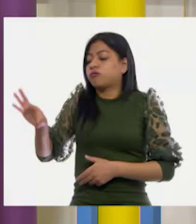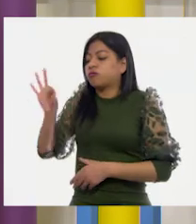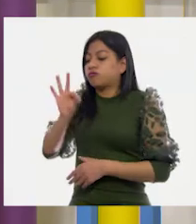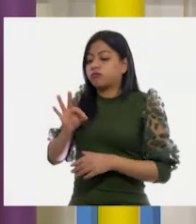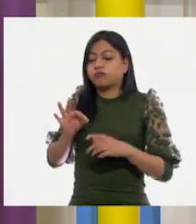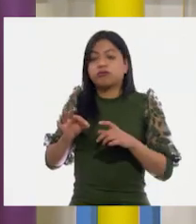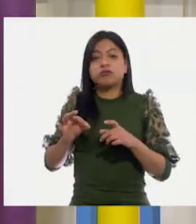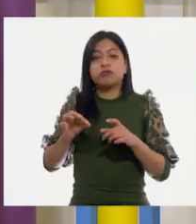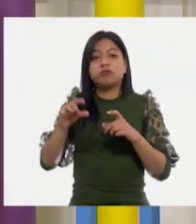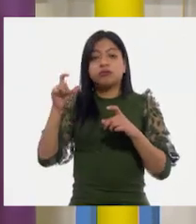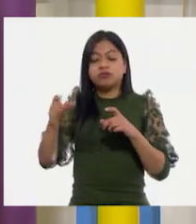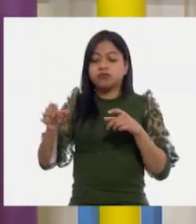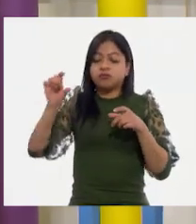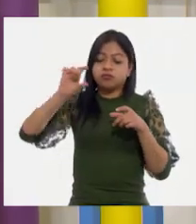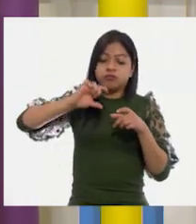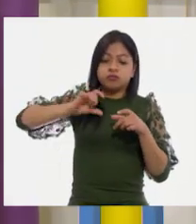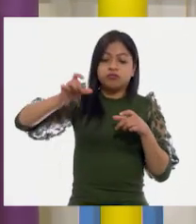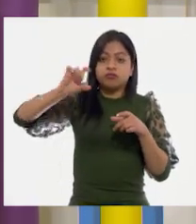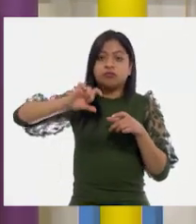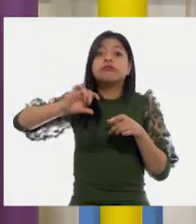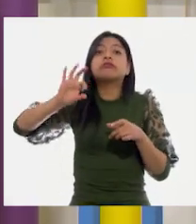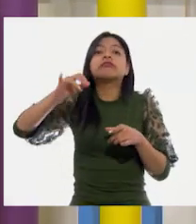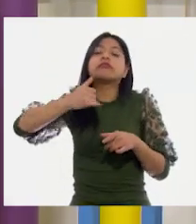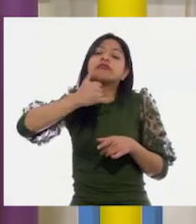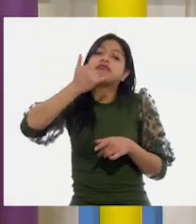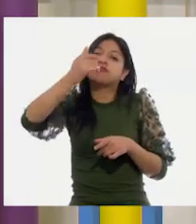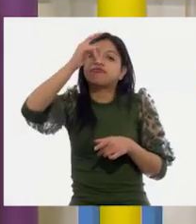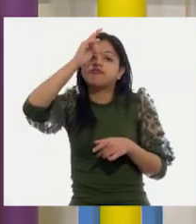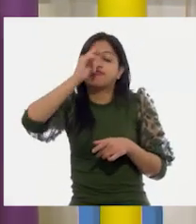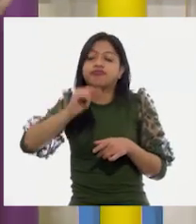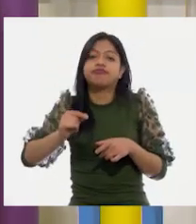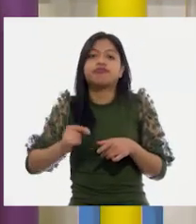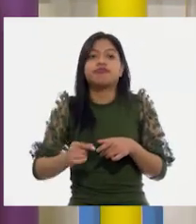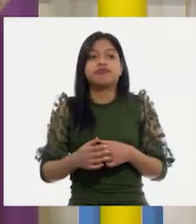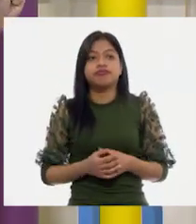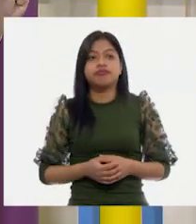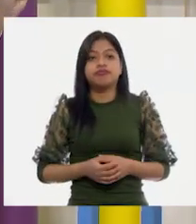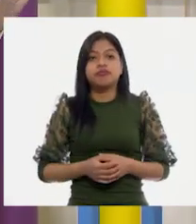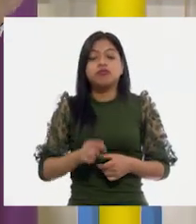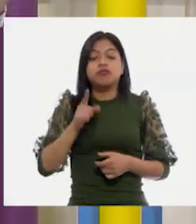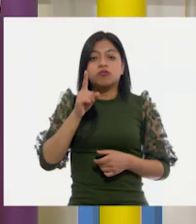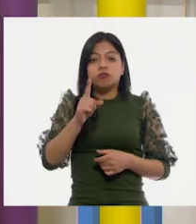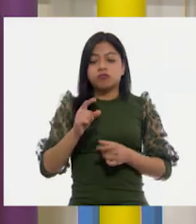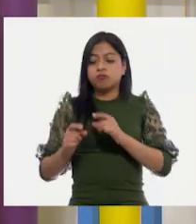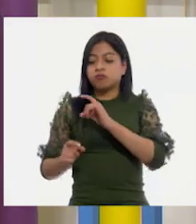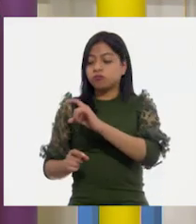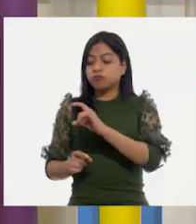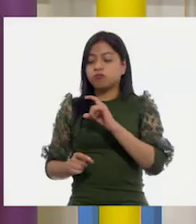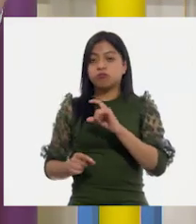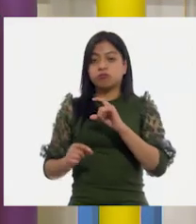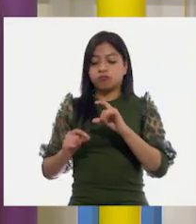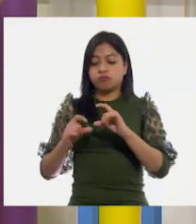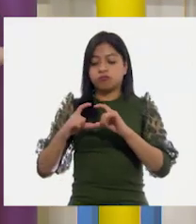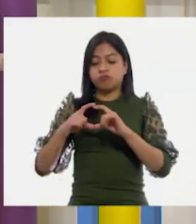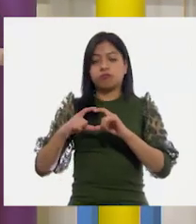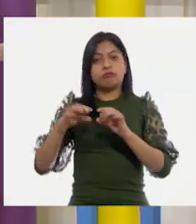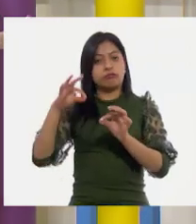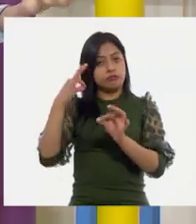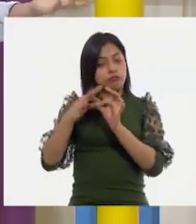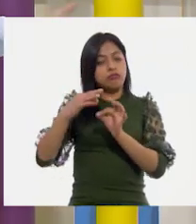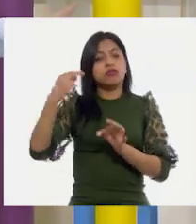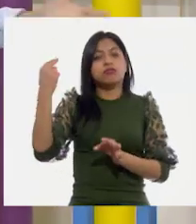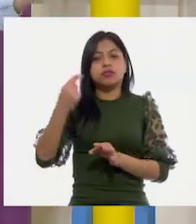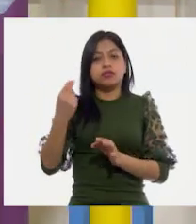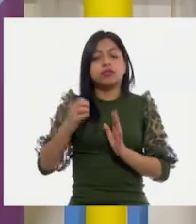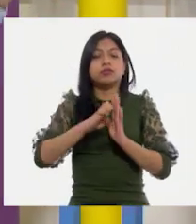no convencional, porque sería muy fácil equivocarnos si no somos específicas o específicos en la medida que estamos utilizando.